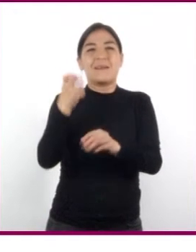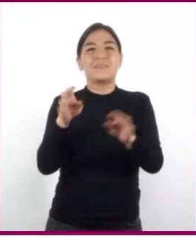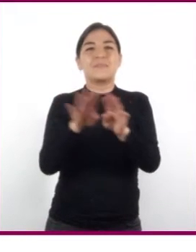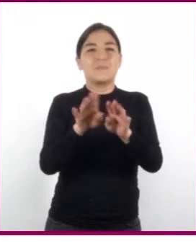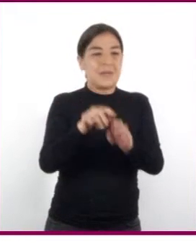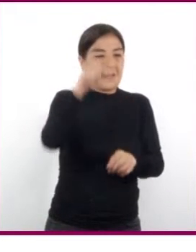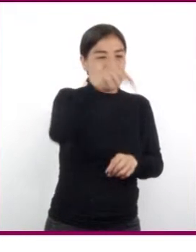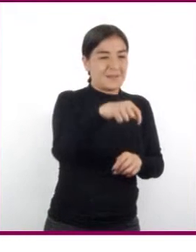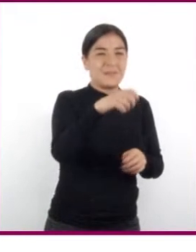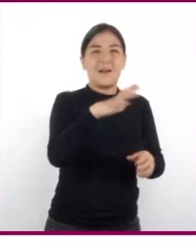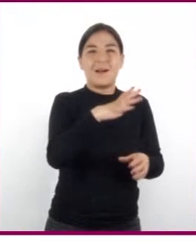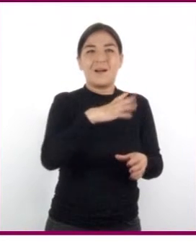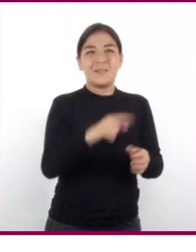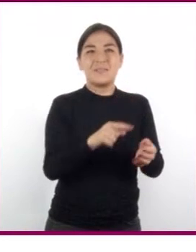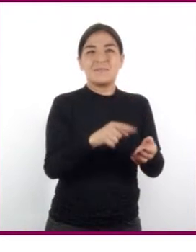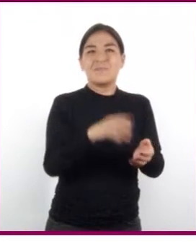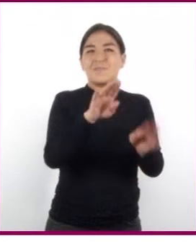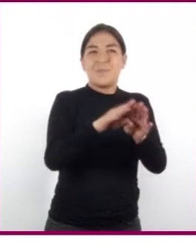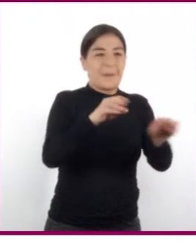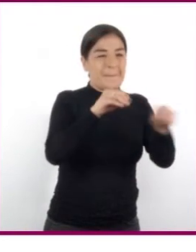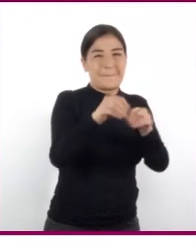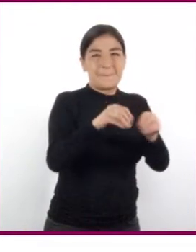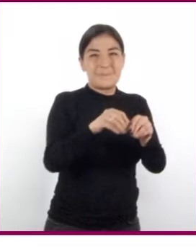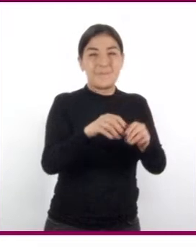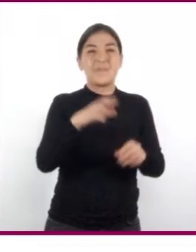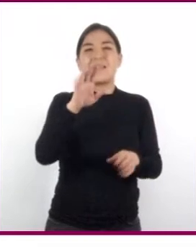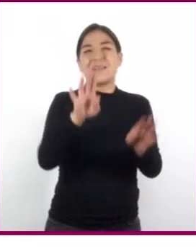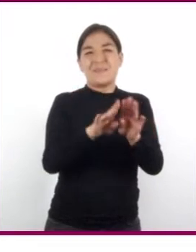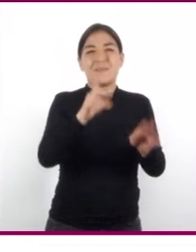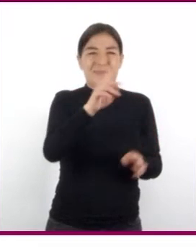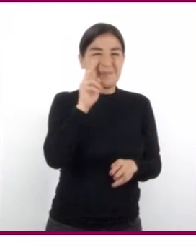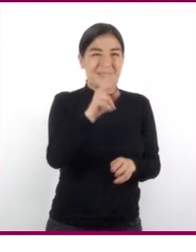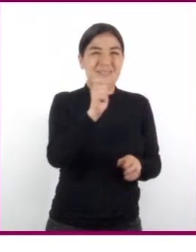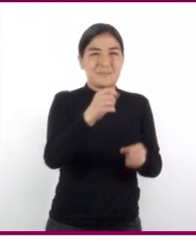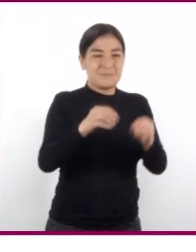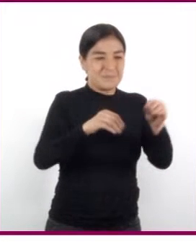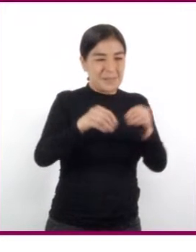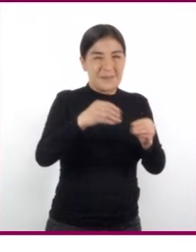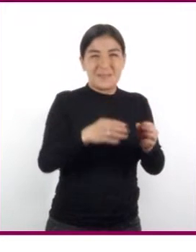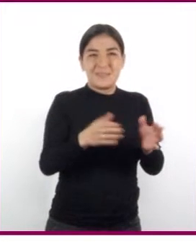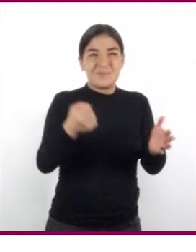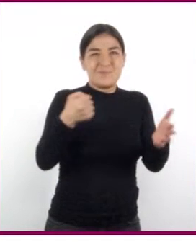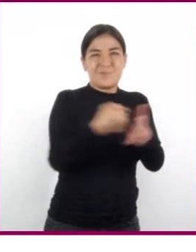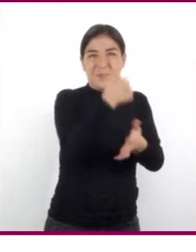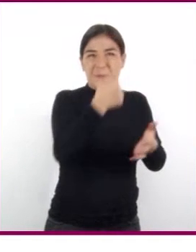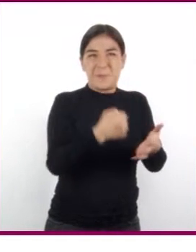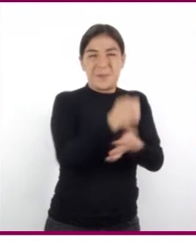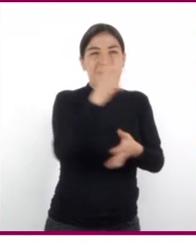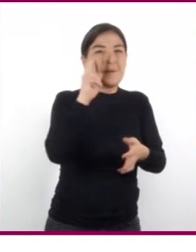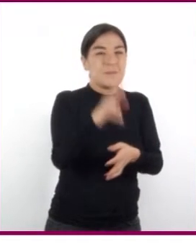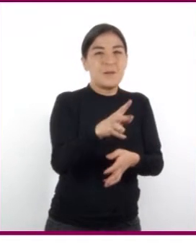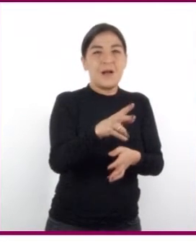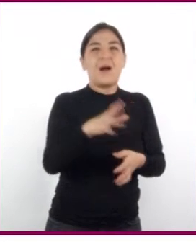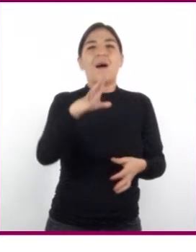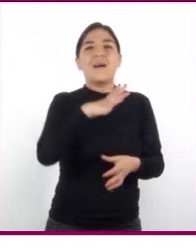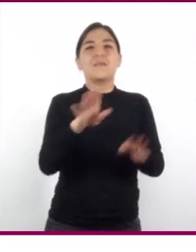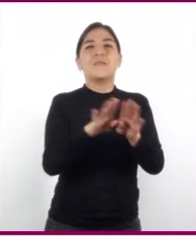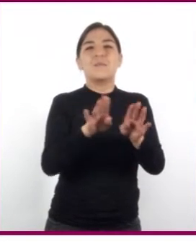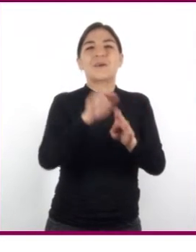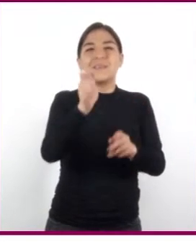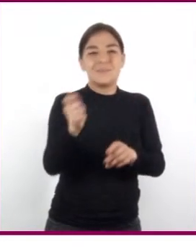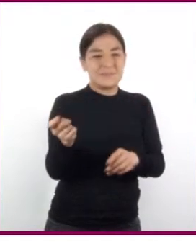aspas dentro de la tina. La fricción ocasionada por el movimiento de las aspas realizaba un trabajo sobre